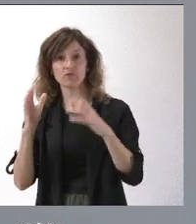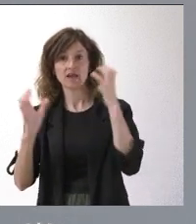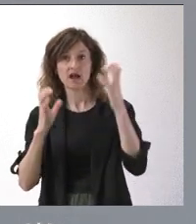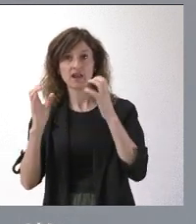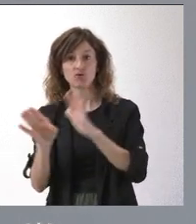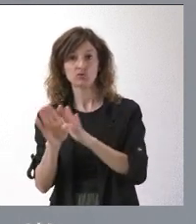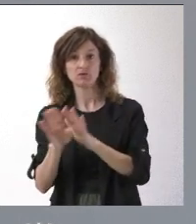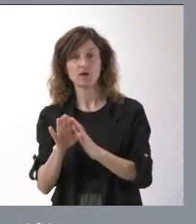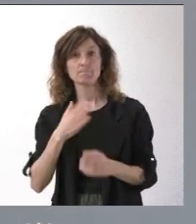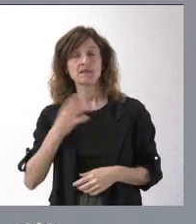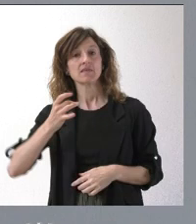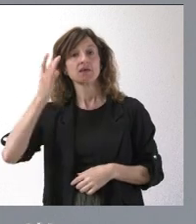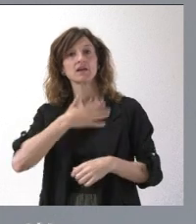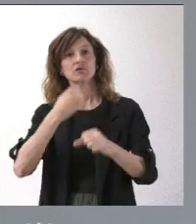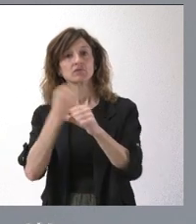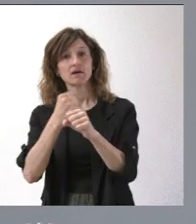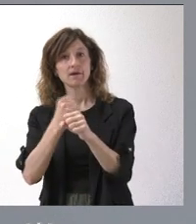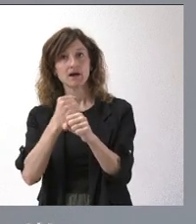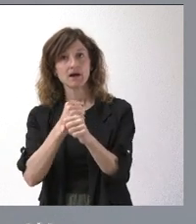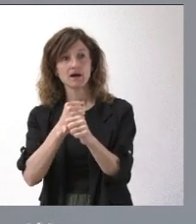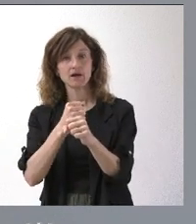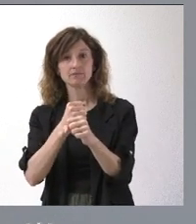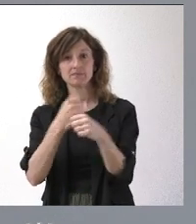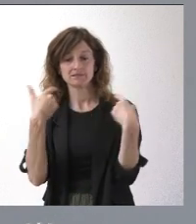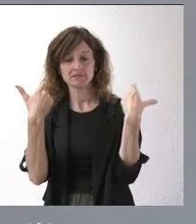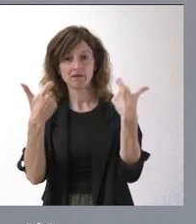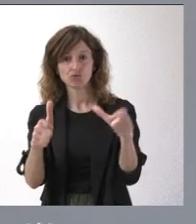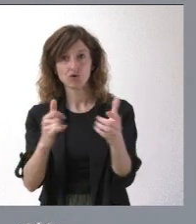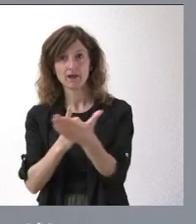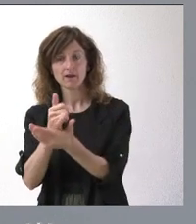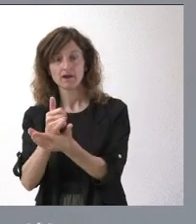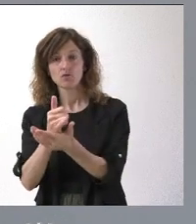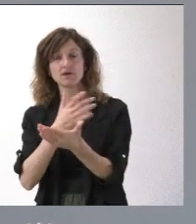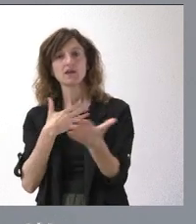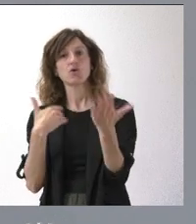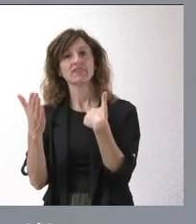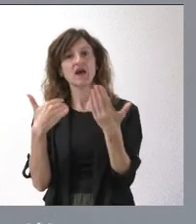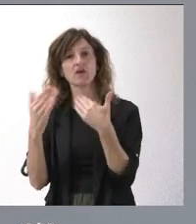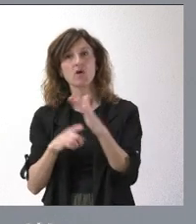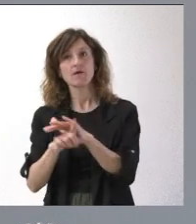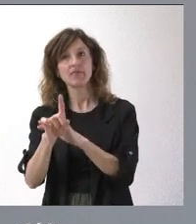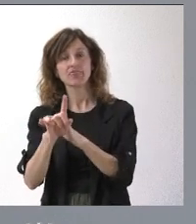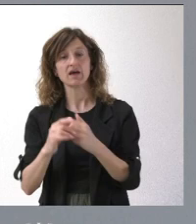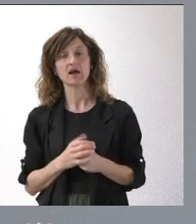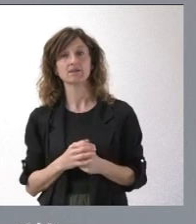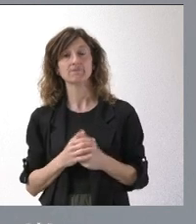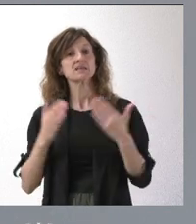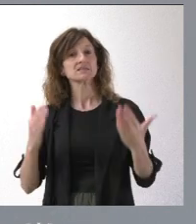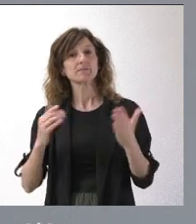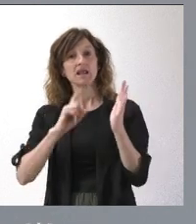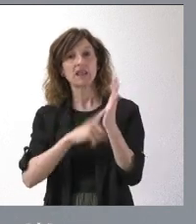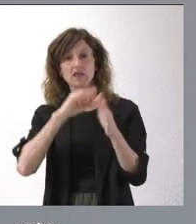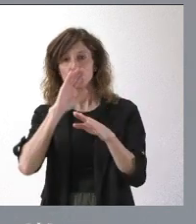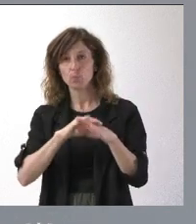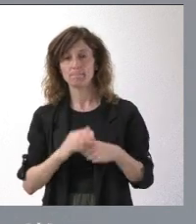Nuestra idea es muy clara. Queremos trabajar con el sector, queremos avanzar desde el diálogo y lo queremos avanzar siempre en cumplimiento de la ley.